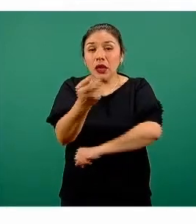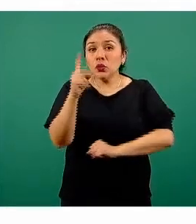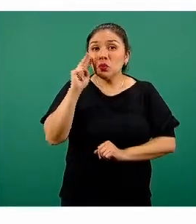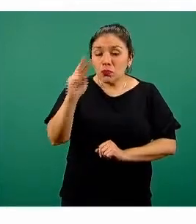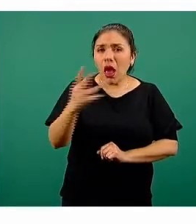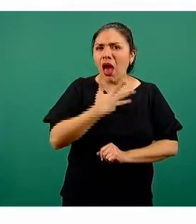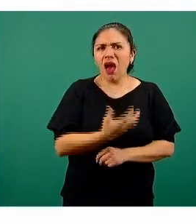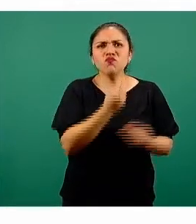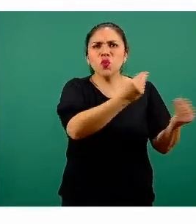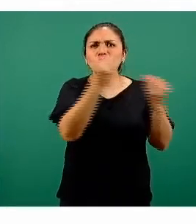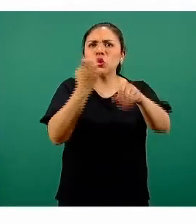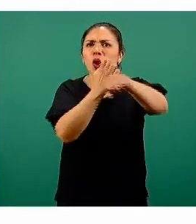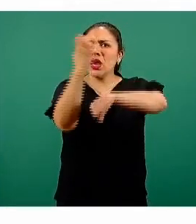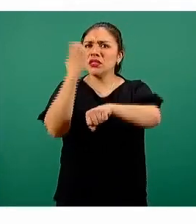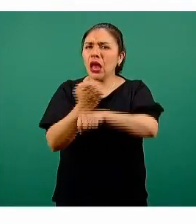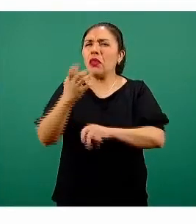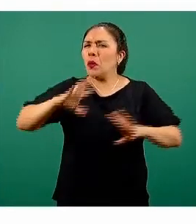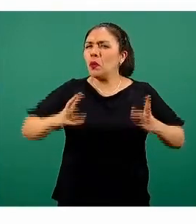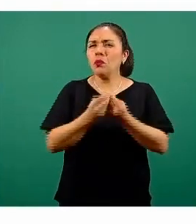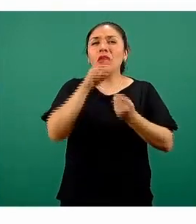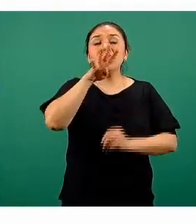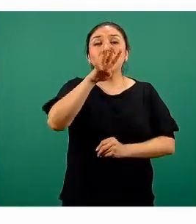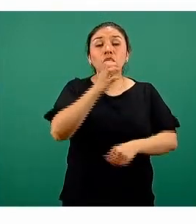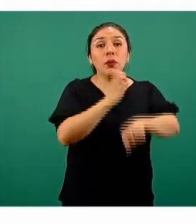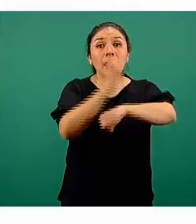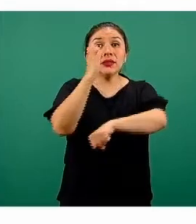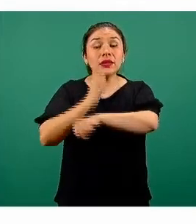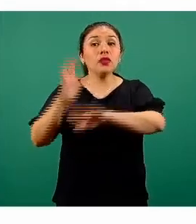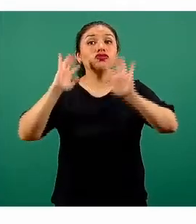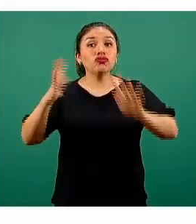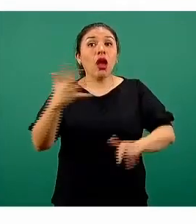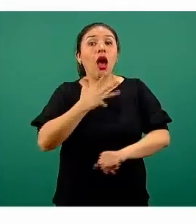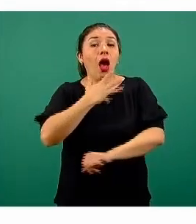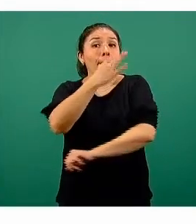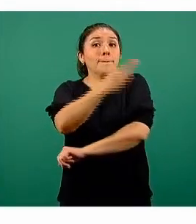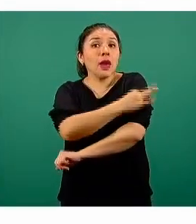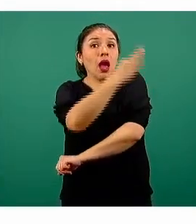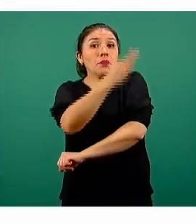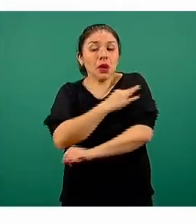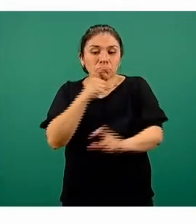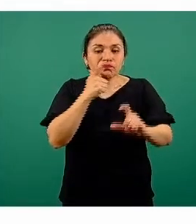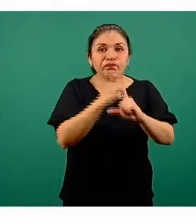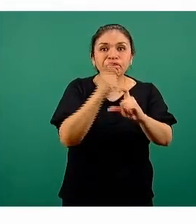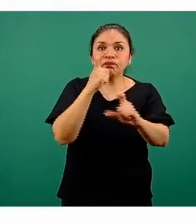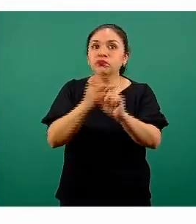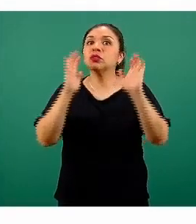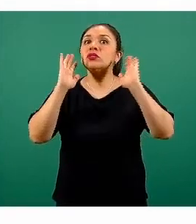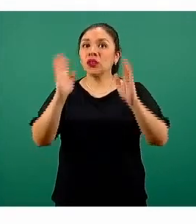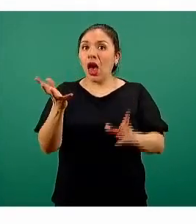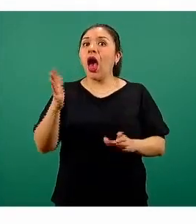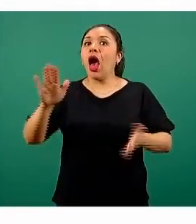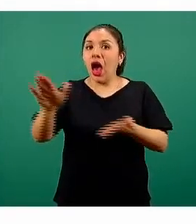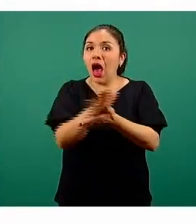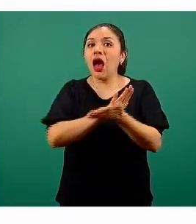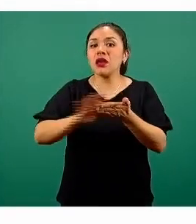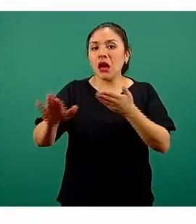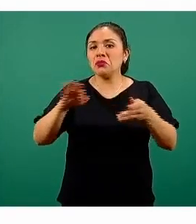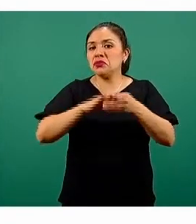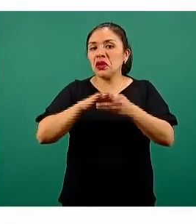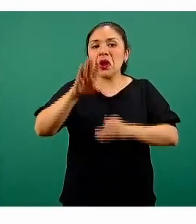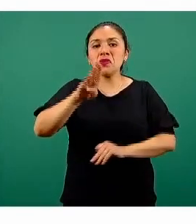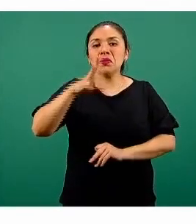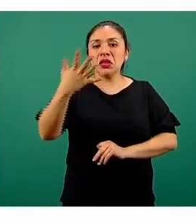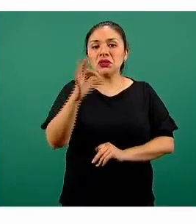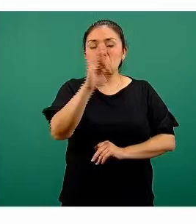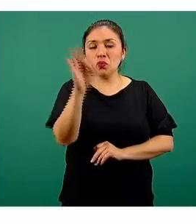varias entidades federativas, diecinueve, ya han completado su meta al menos en el noventa y cinco por ciento.